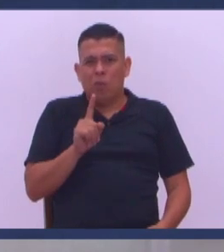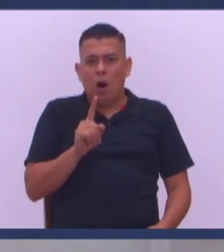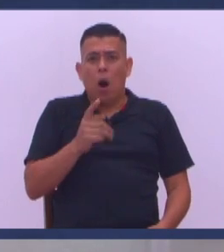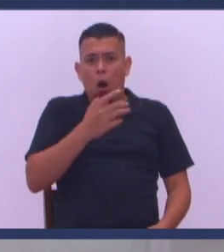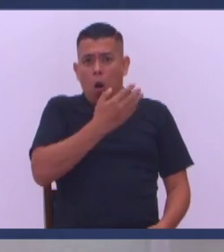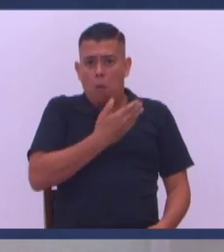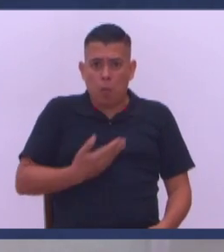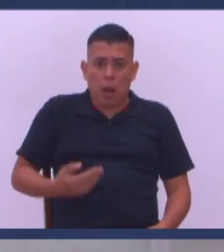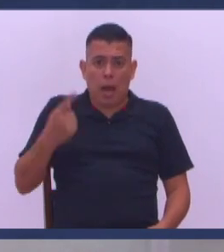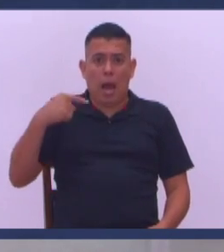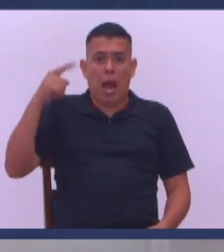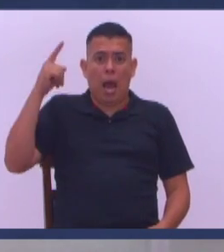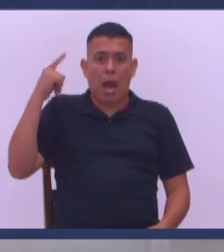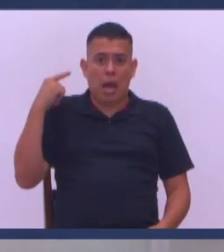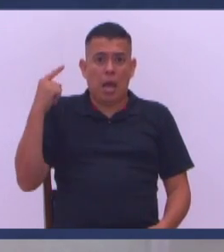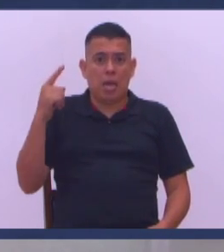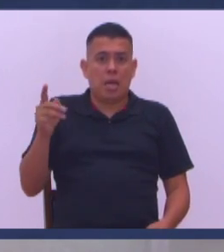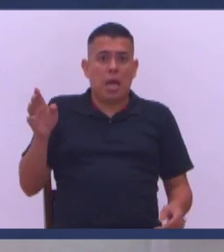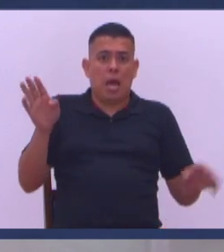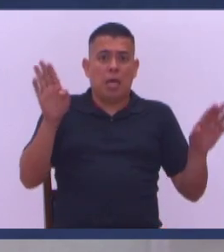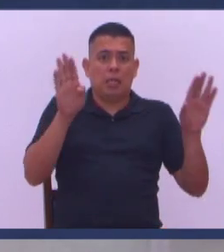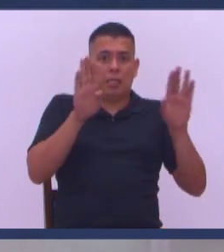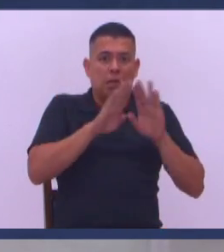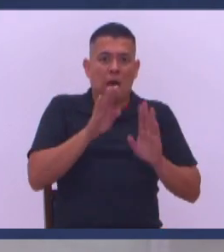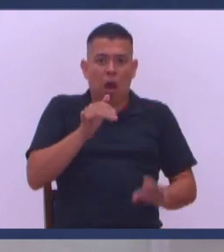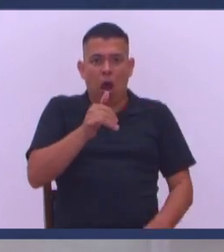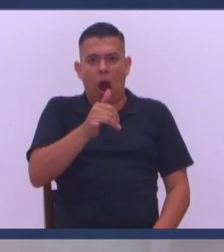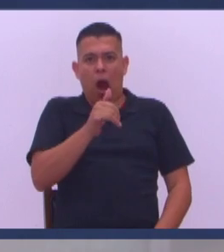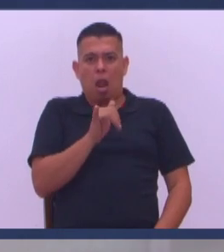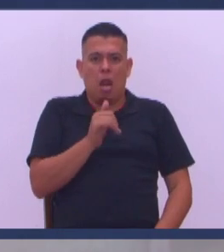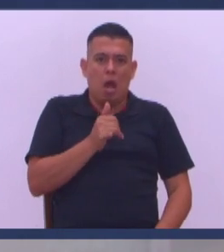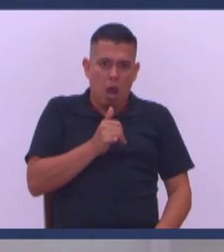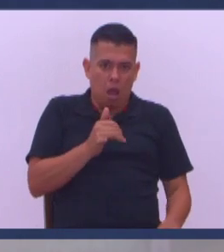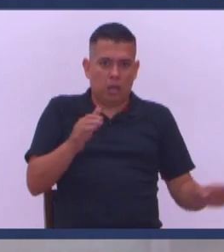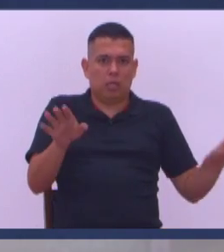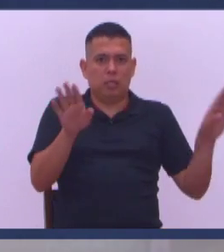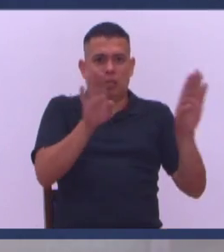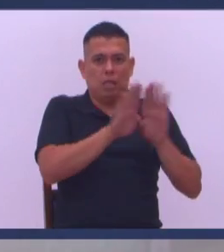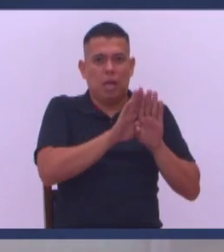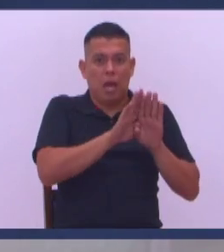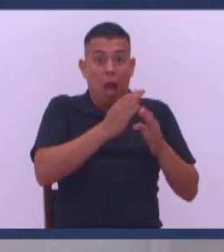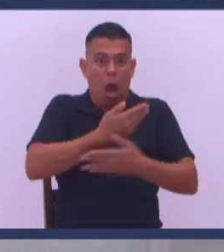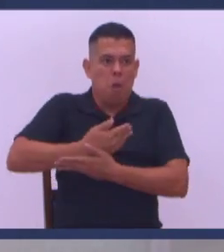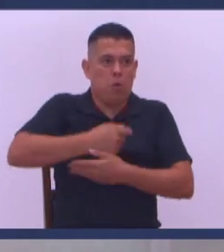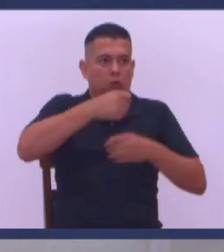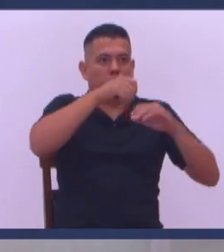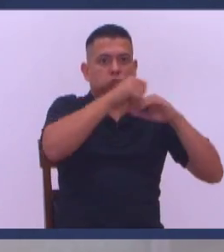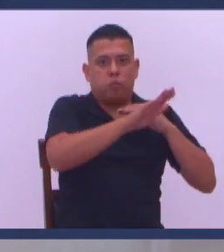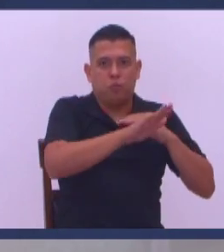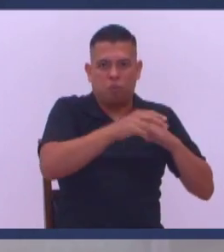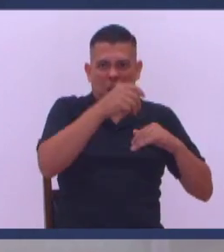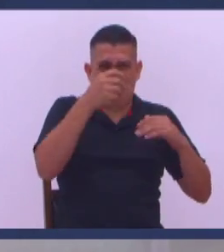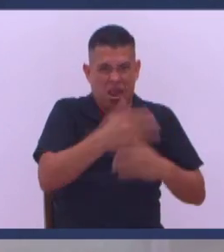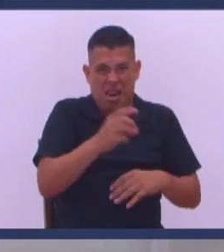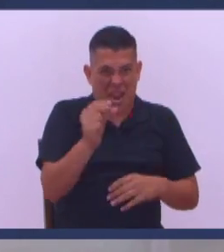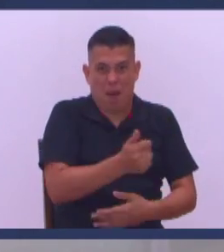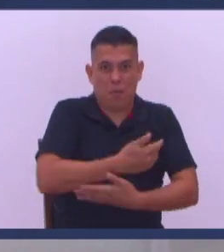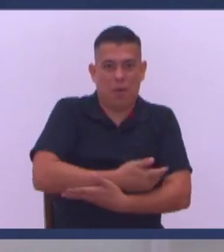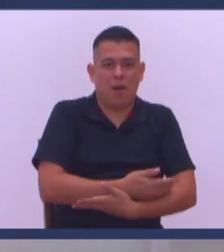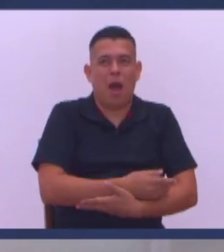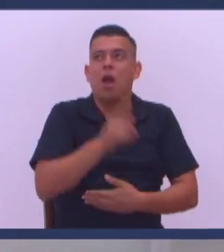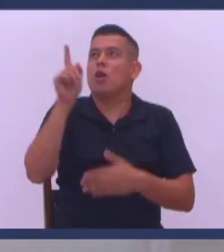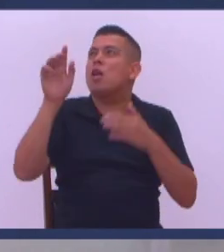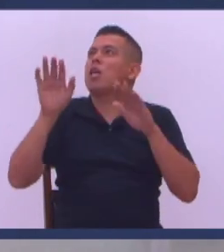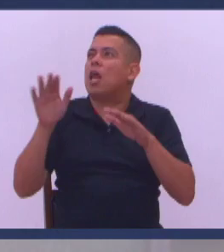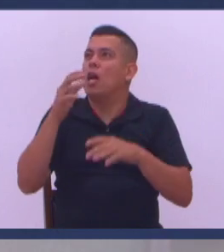Pero cuando el hombre Dijo ayer Se cierran los bares A mis hijos Se las mandé Inmediatamente Amén O sea Ay